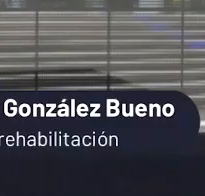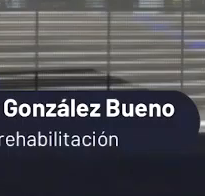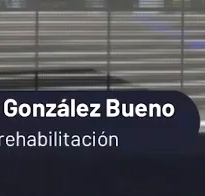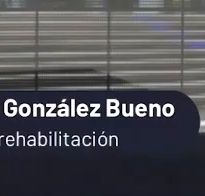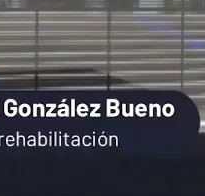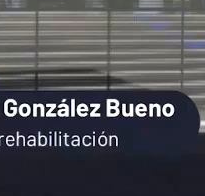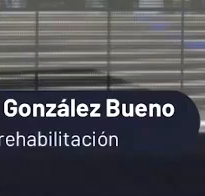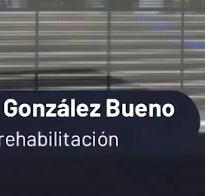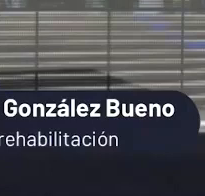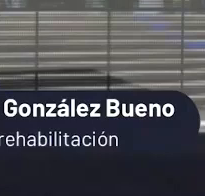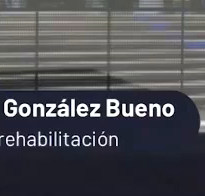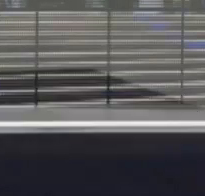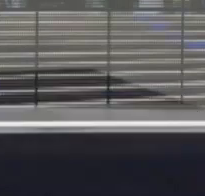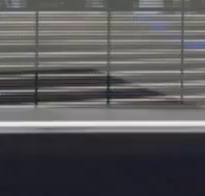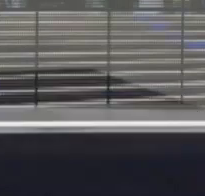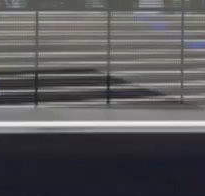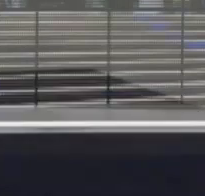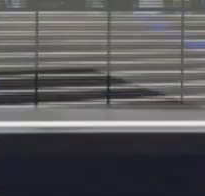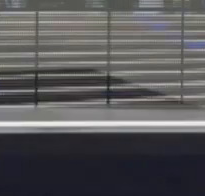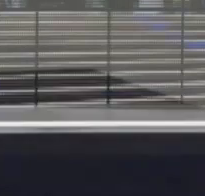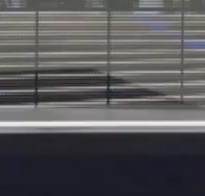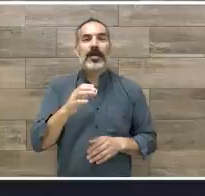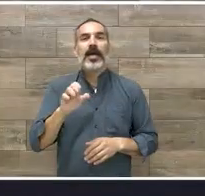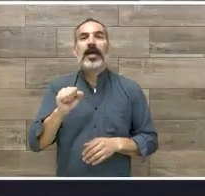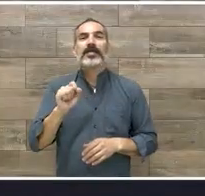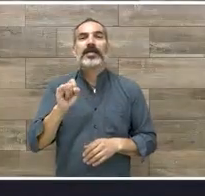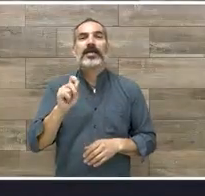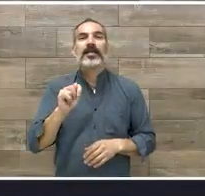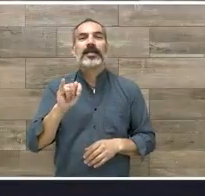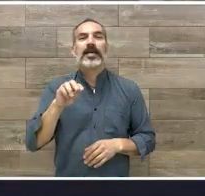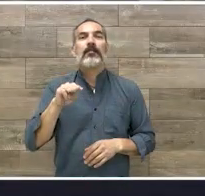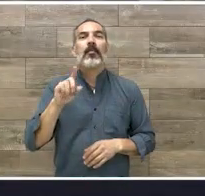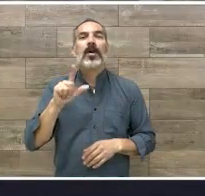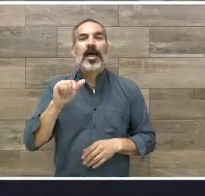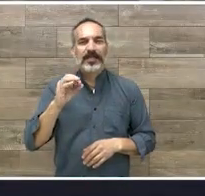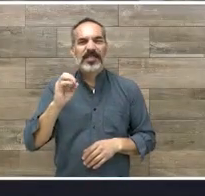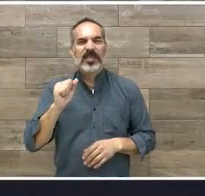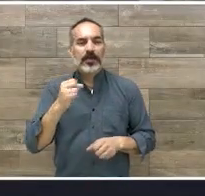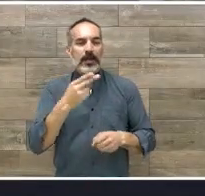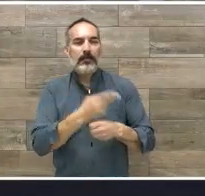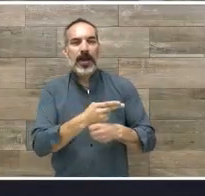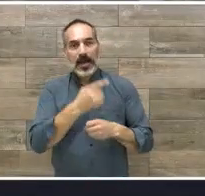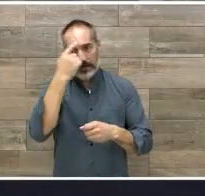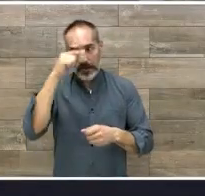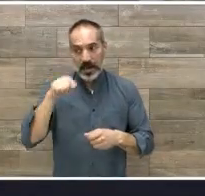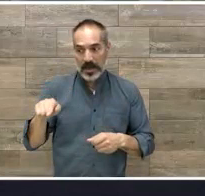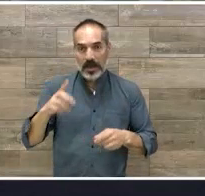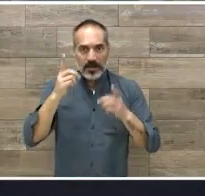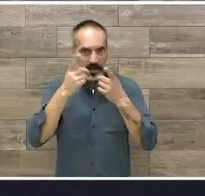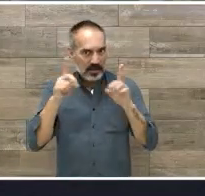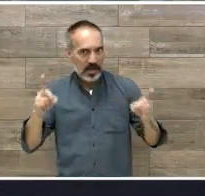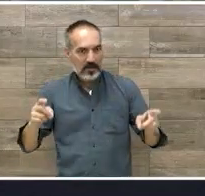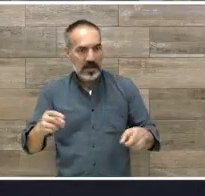dicen vamos a mandarlo a estimulación temprana para que sea más brillante para que no se atrase para que no